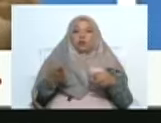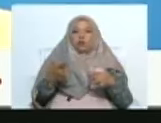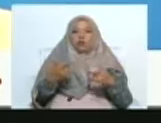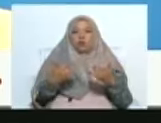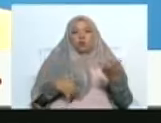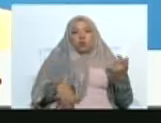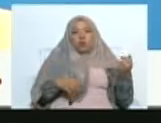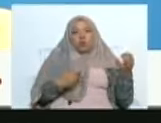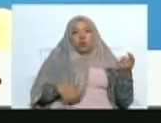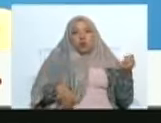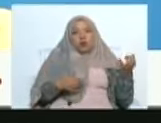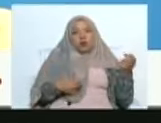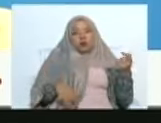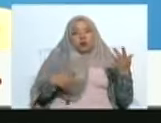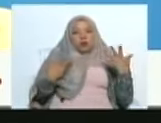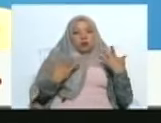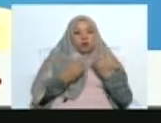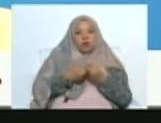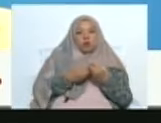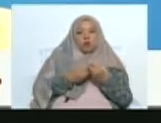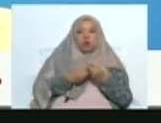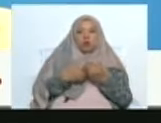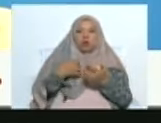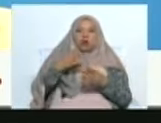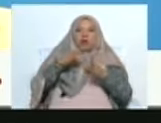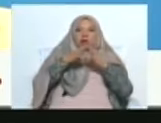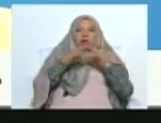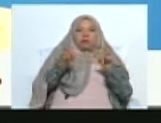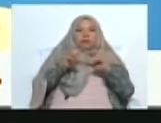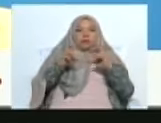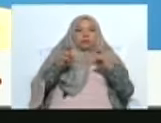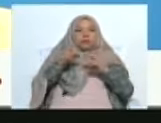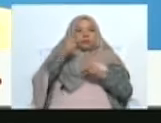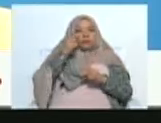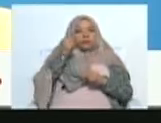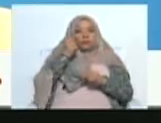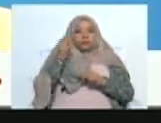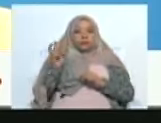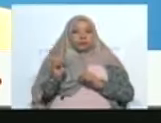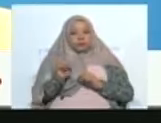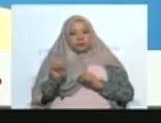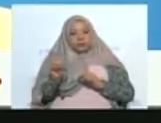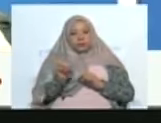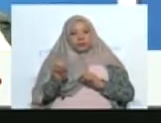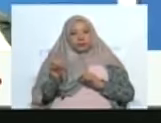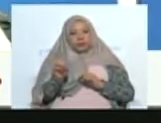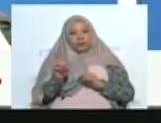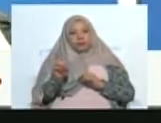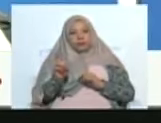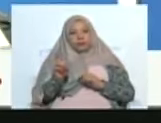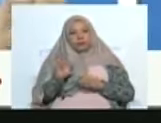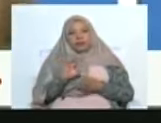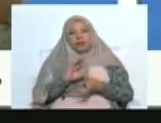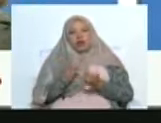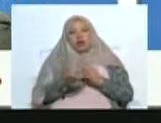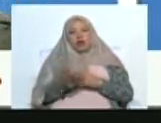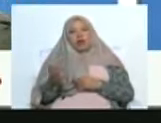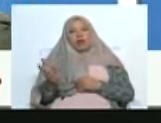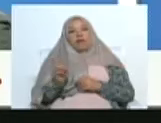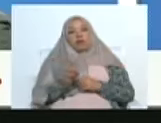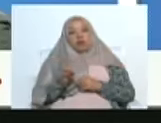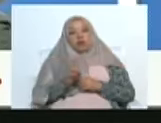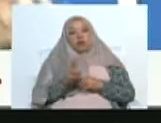utiliza para acompañar todos los géneros tradicionales de toda la geografía venezolana. Está